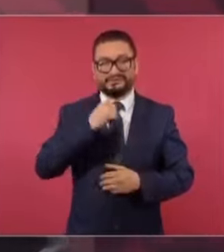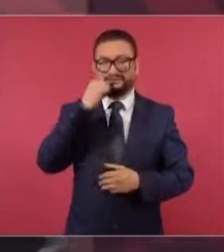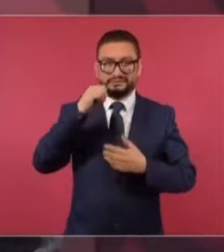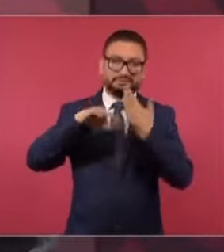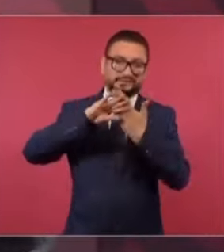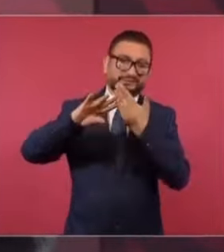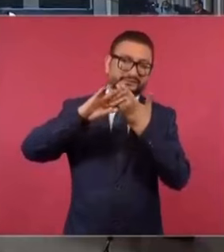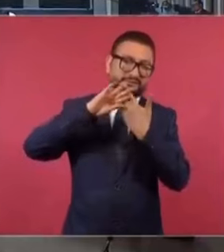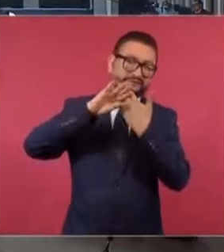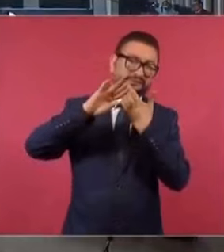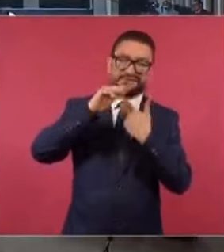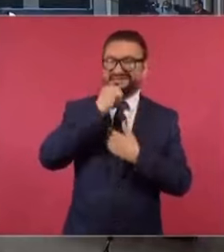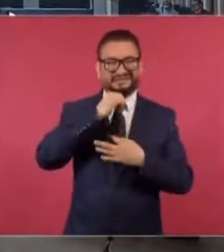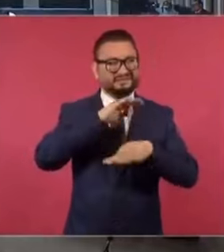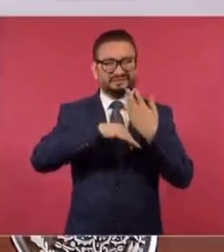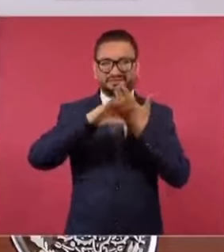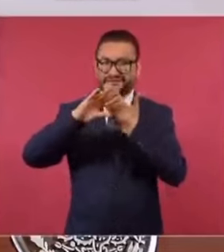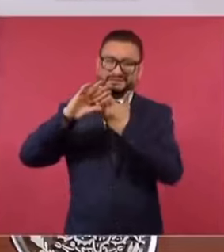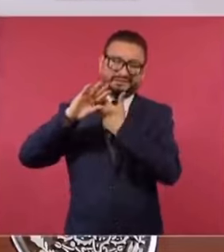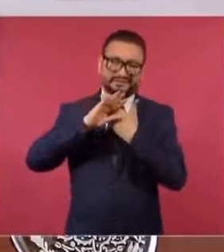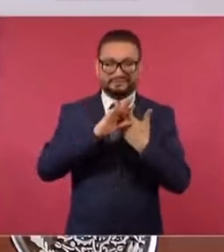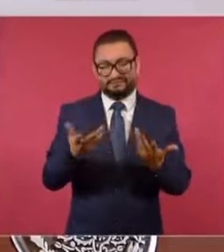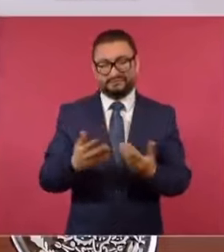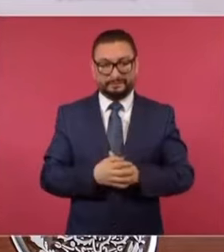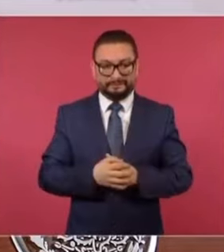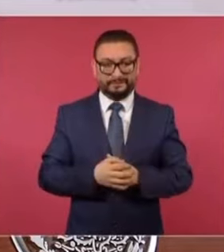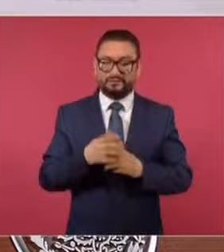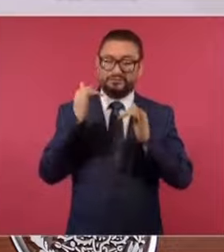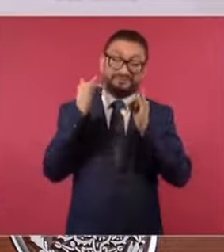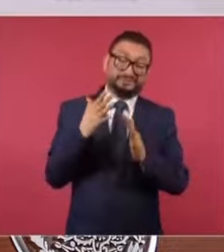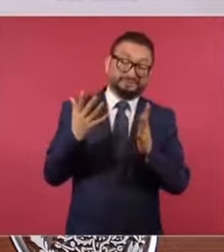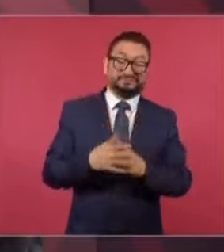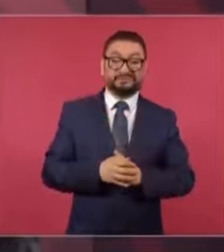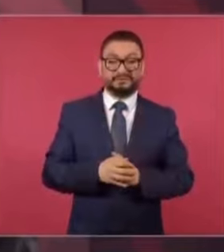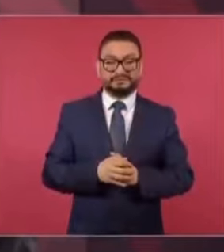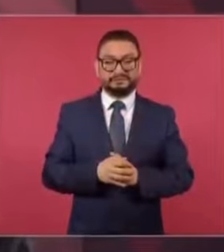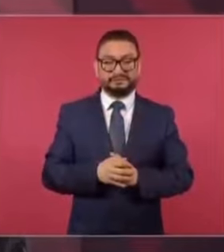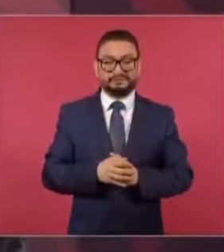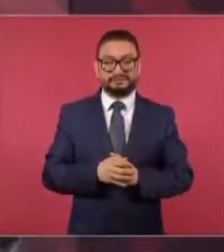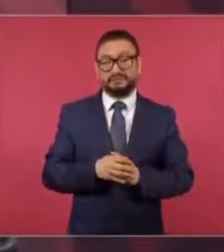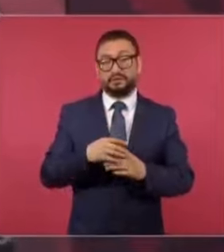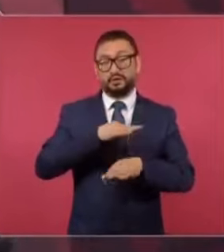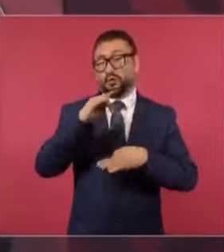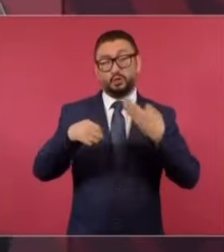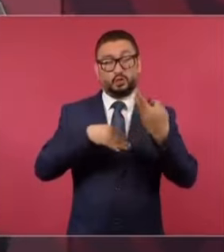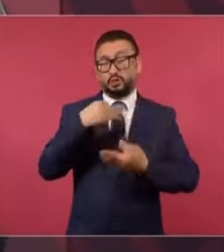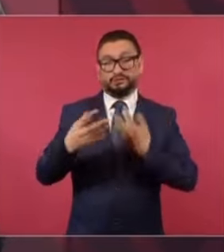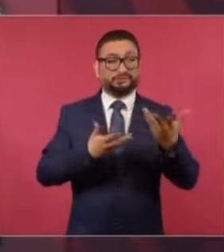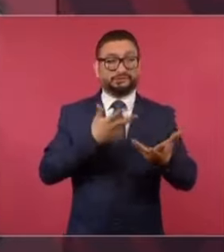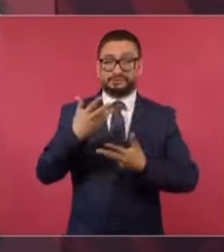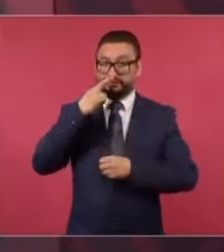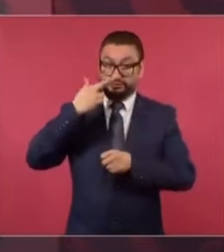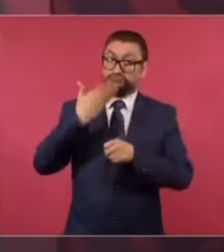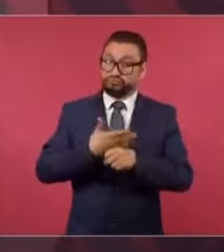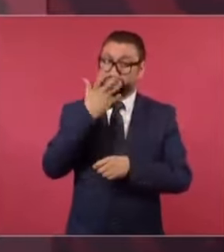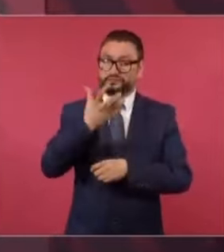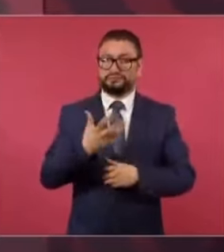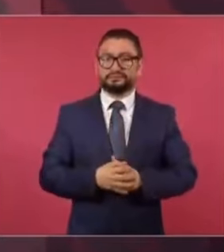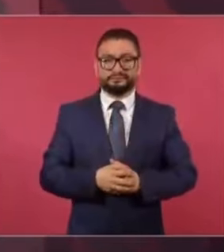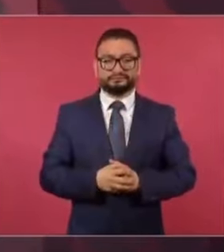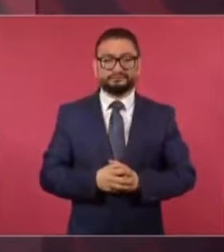aquí, encima. Y trae uno, pues todo, toda la responsabilidad.